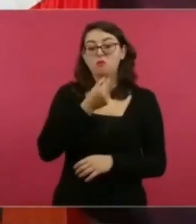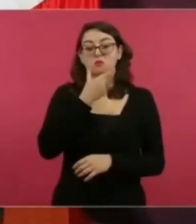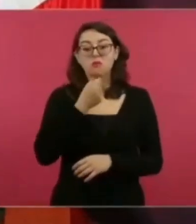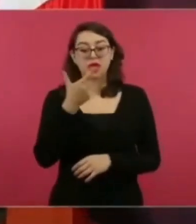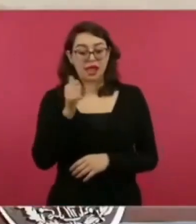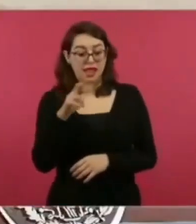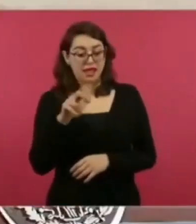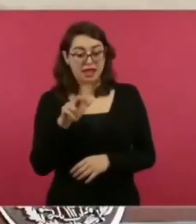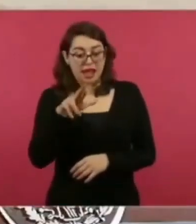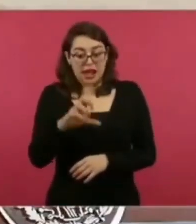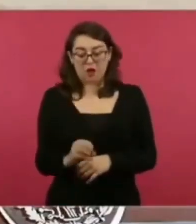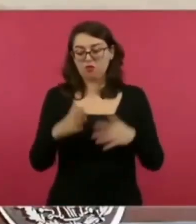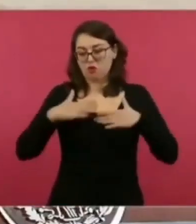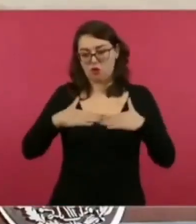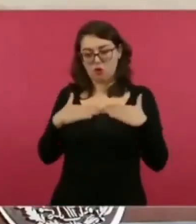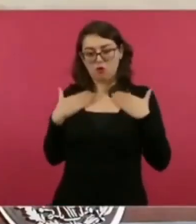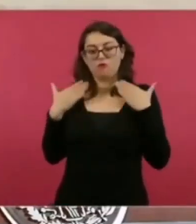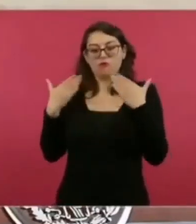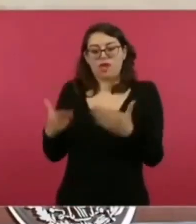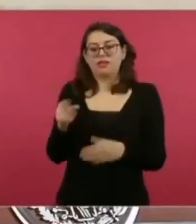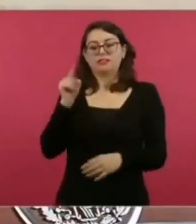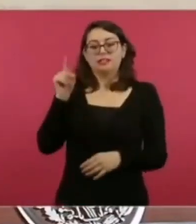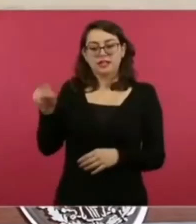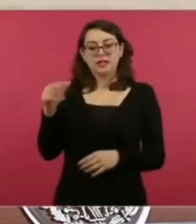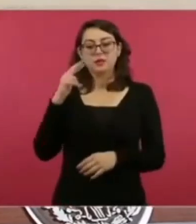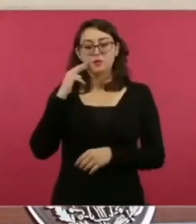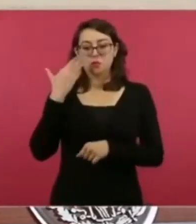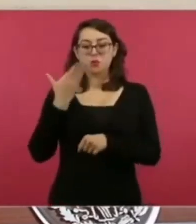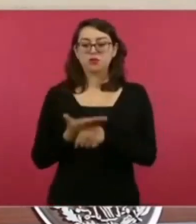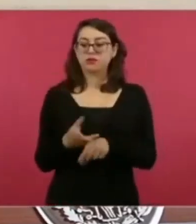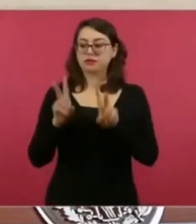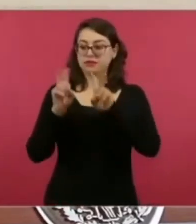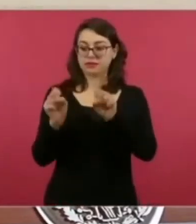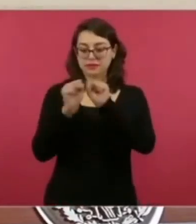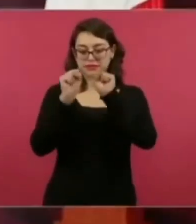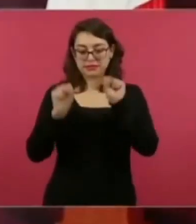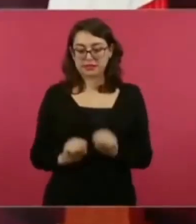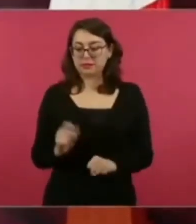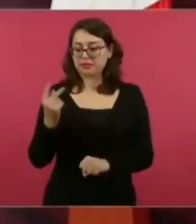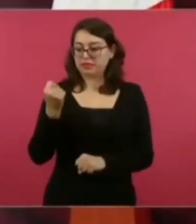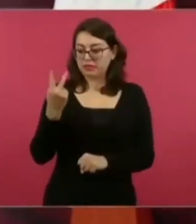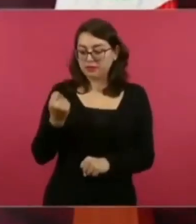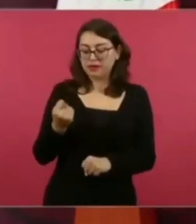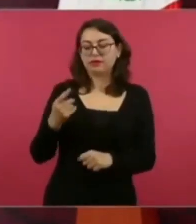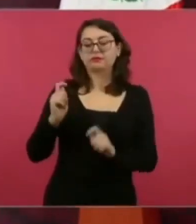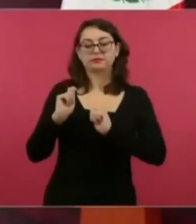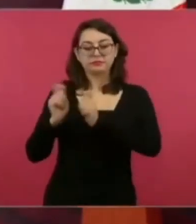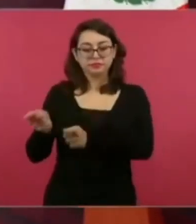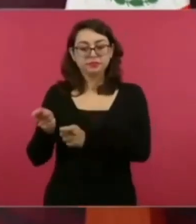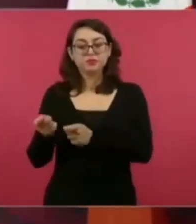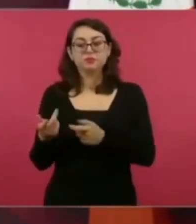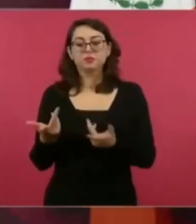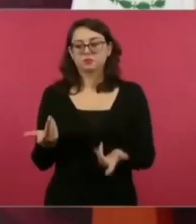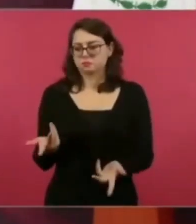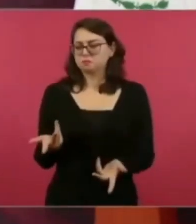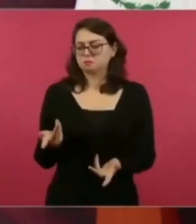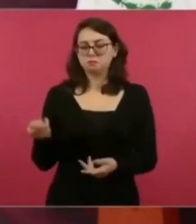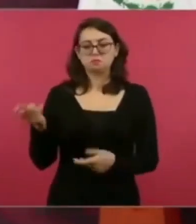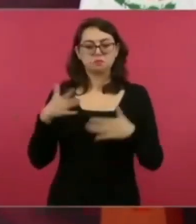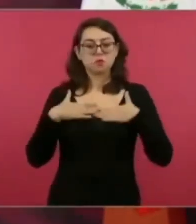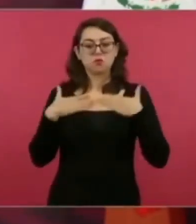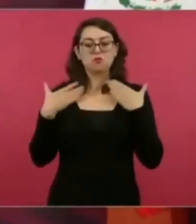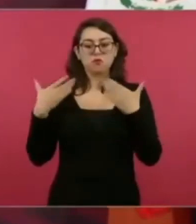que es el responsable de todo este sistema es un profesional